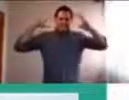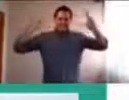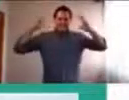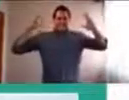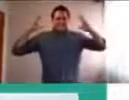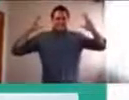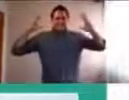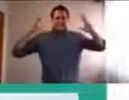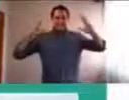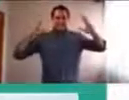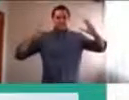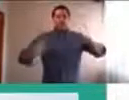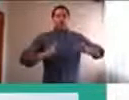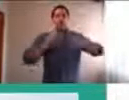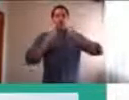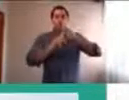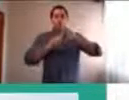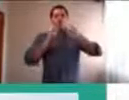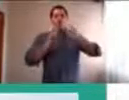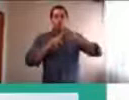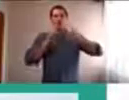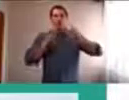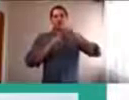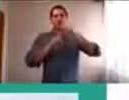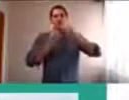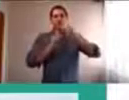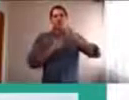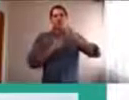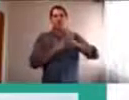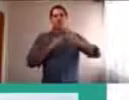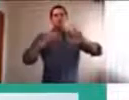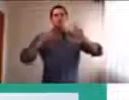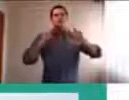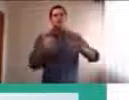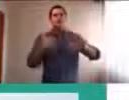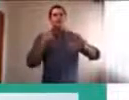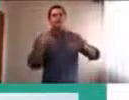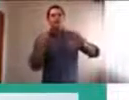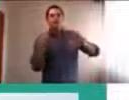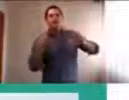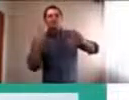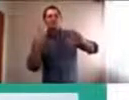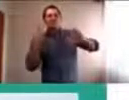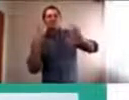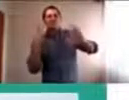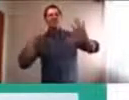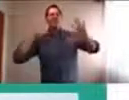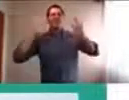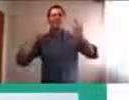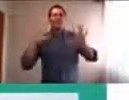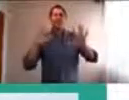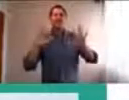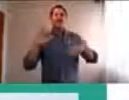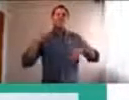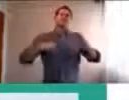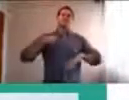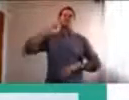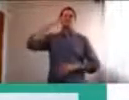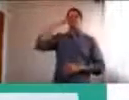pavada, sí, ¿saben qué? Es una pavada, pero es algo, con lo que no necesitamos, ningún instrumento, y lo podemos hacer, en cualquier lugar,